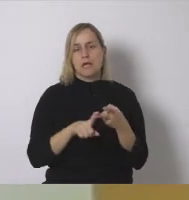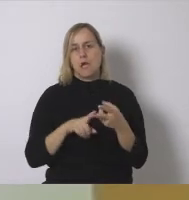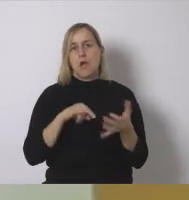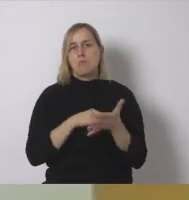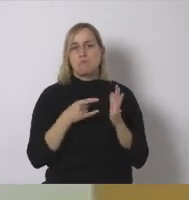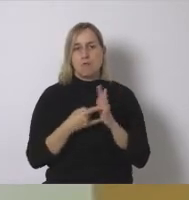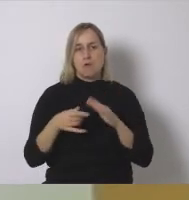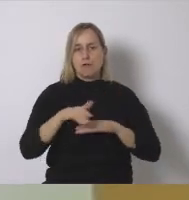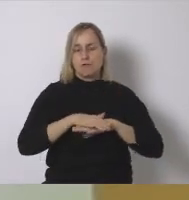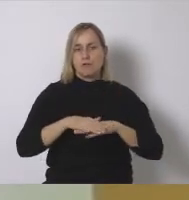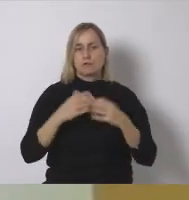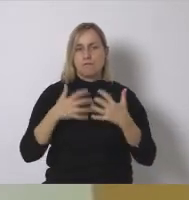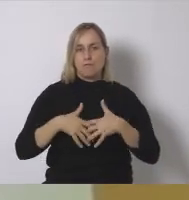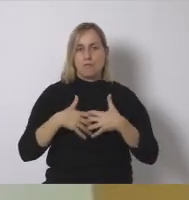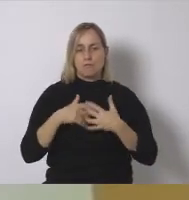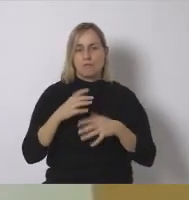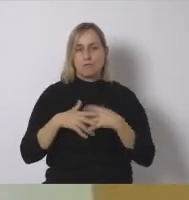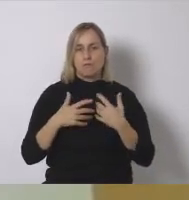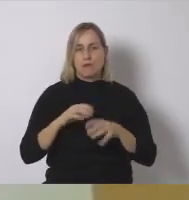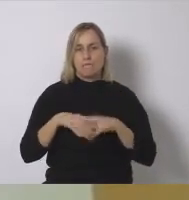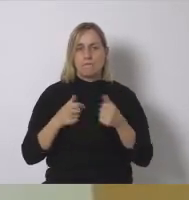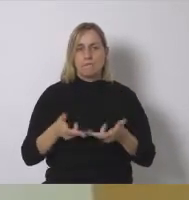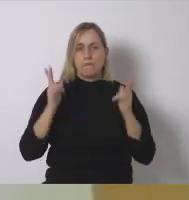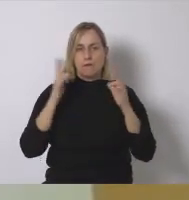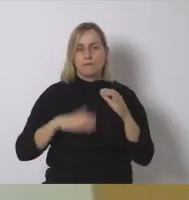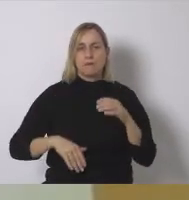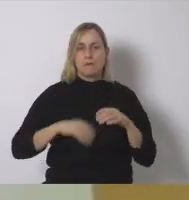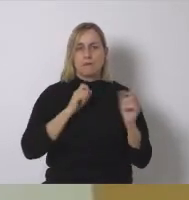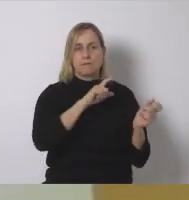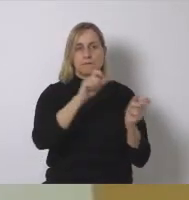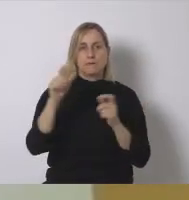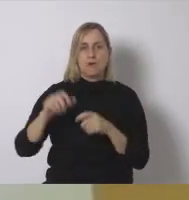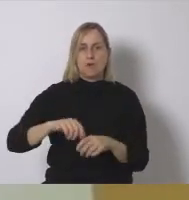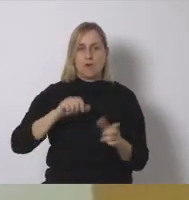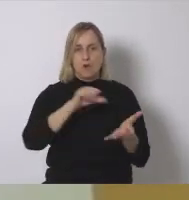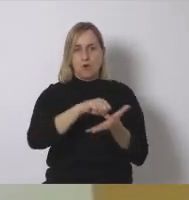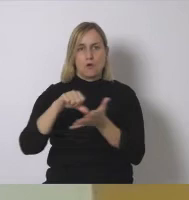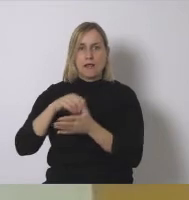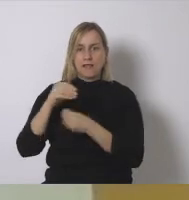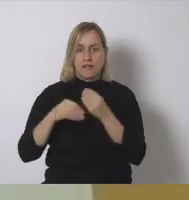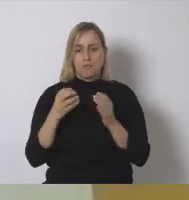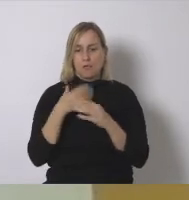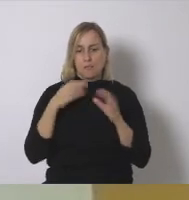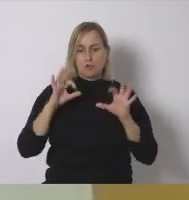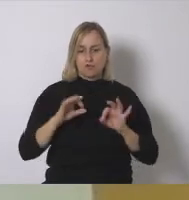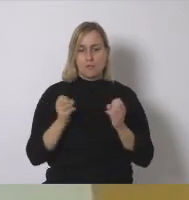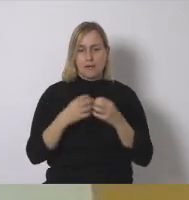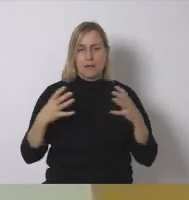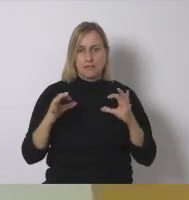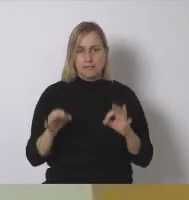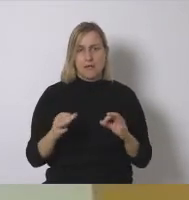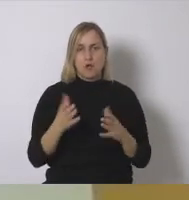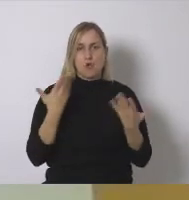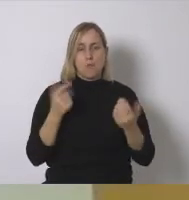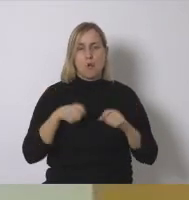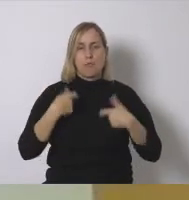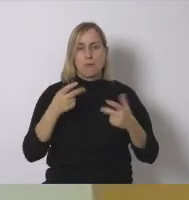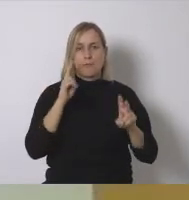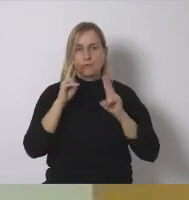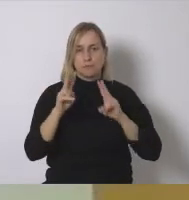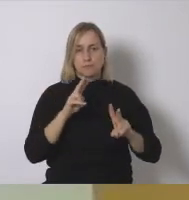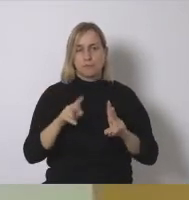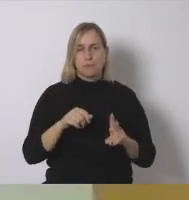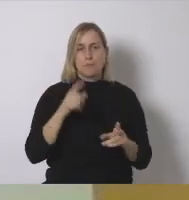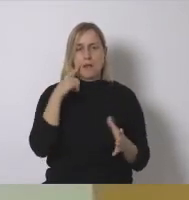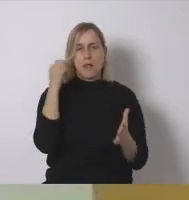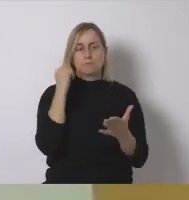cómo se pueden iniciar proyectos de abastecimiento local cómo hace SOMENERCIA es decir cómo